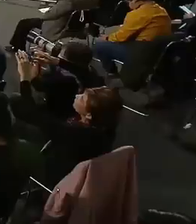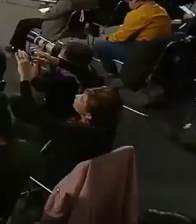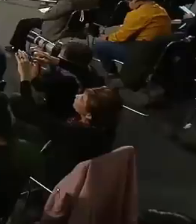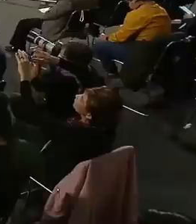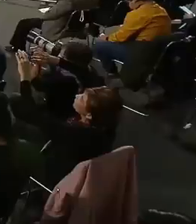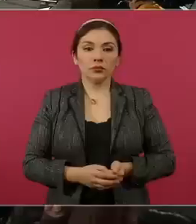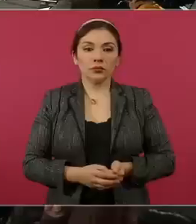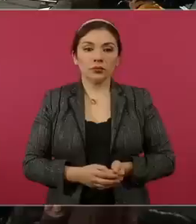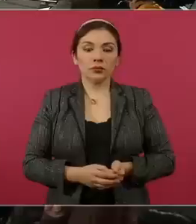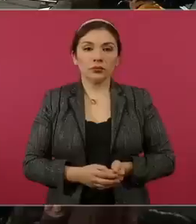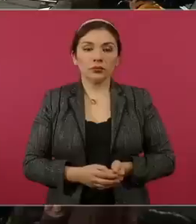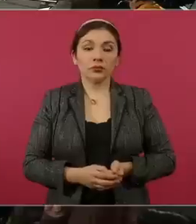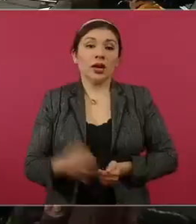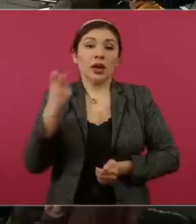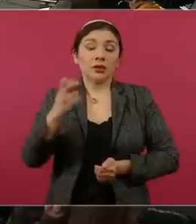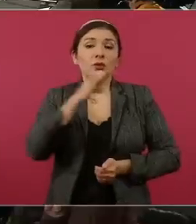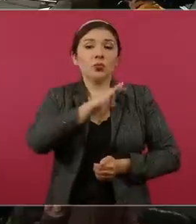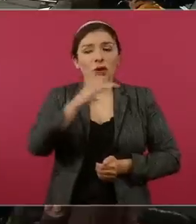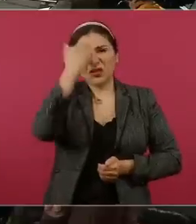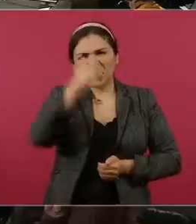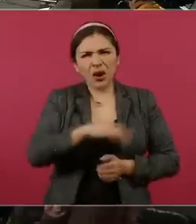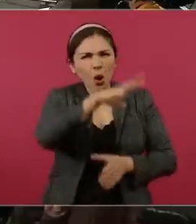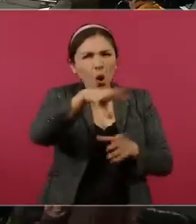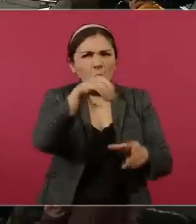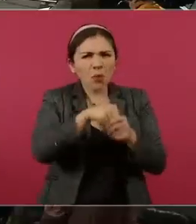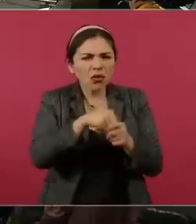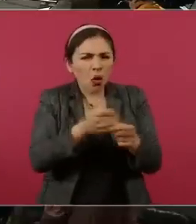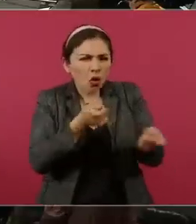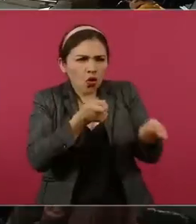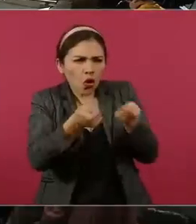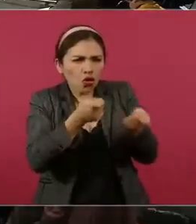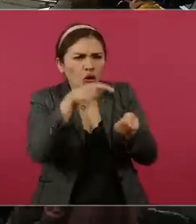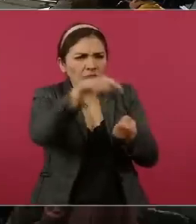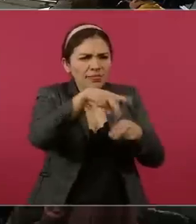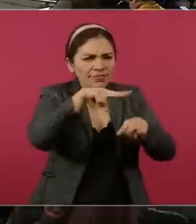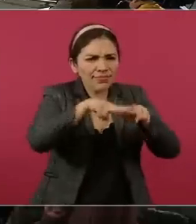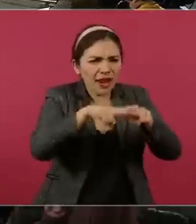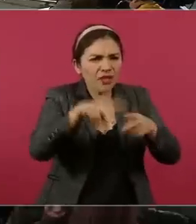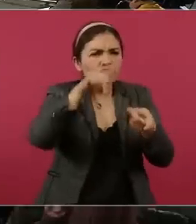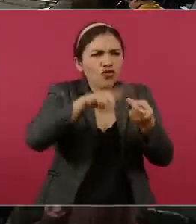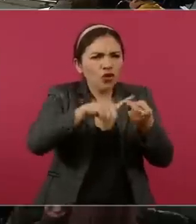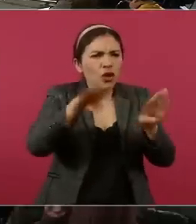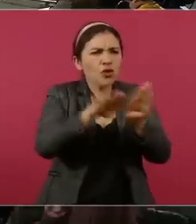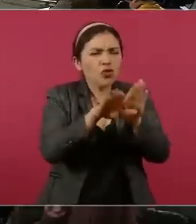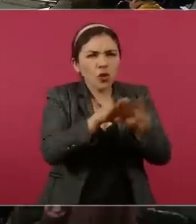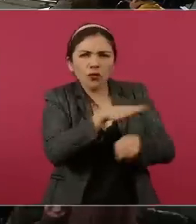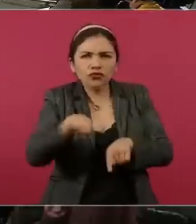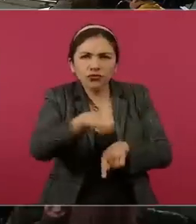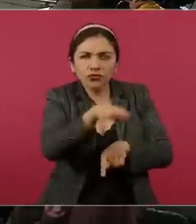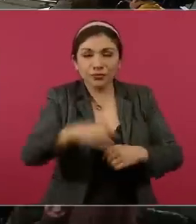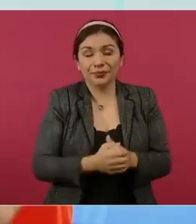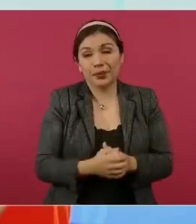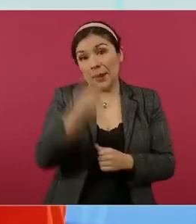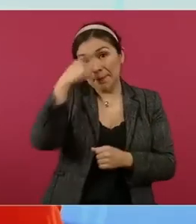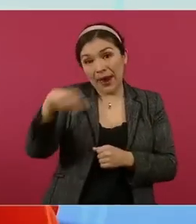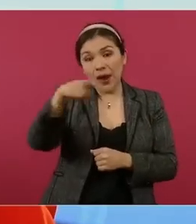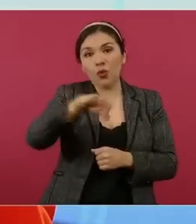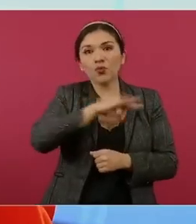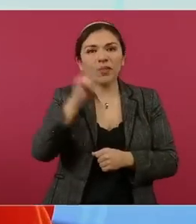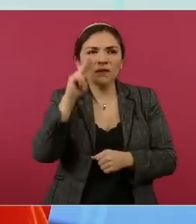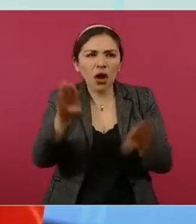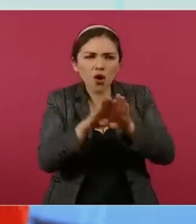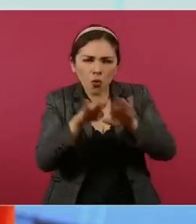saber dónde está el tren, cómo va el tren en distintos escenarios. Es decir, estos nos ayudan a ver la posición